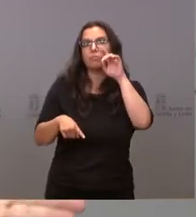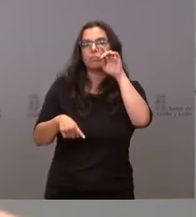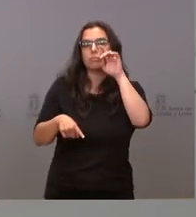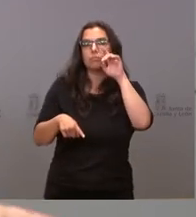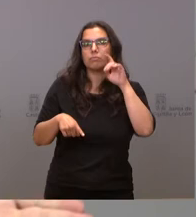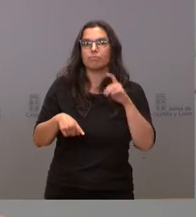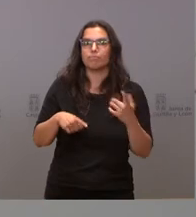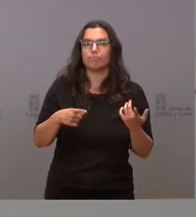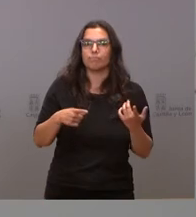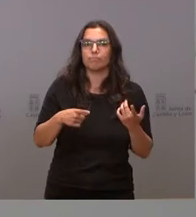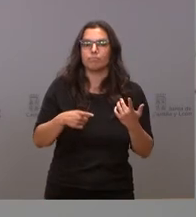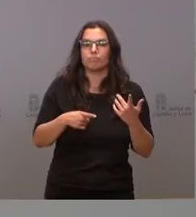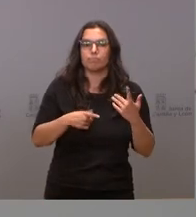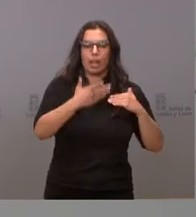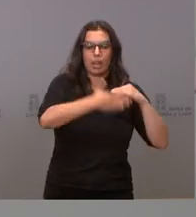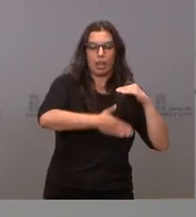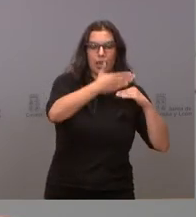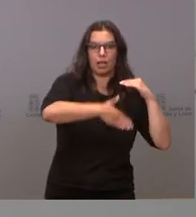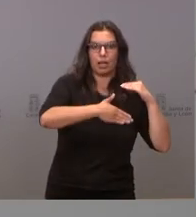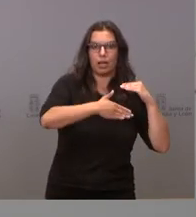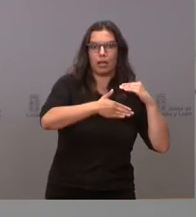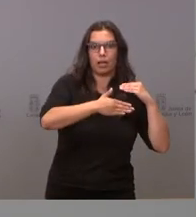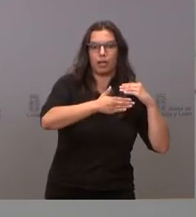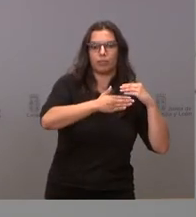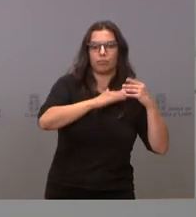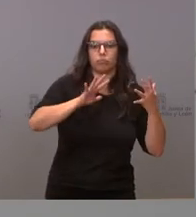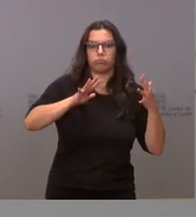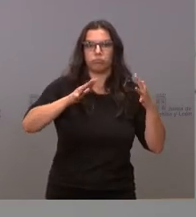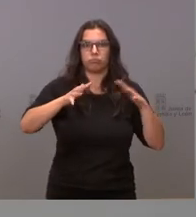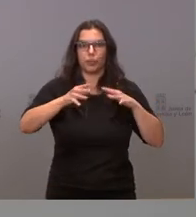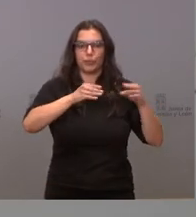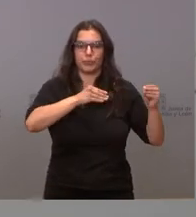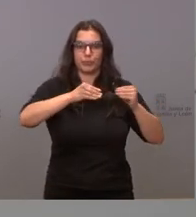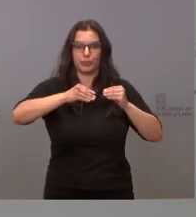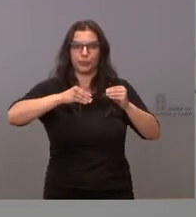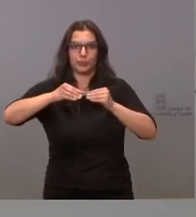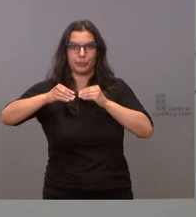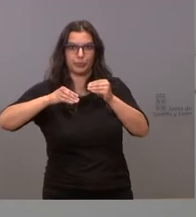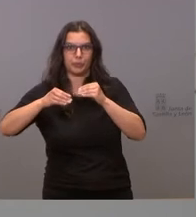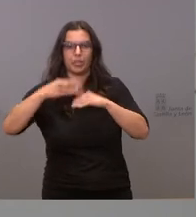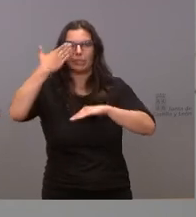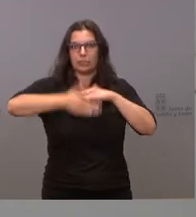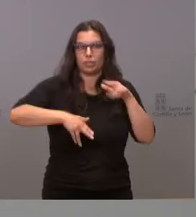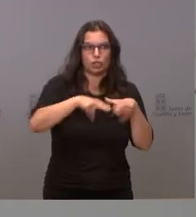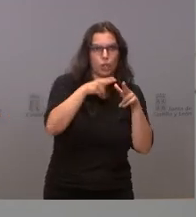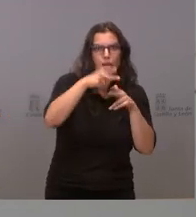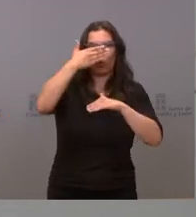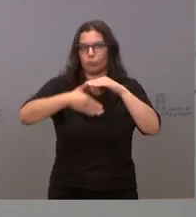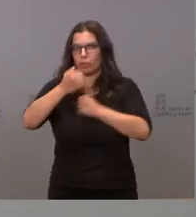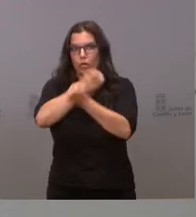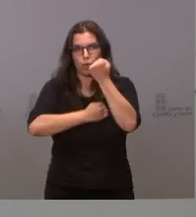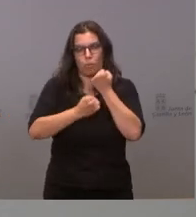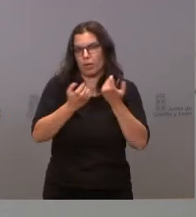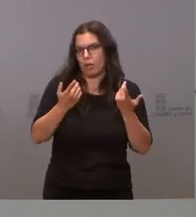aliviando aliviando las restricciones sociales y económicas en nuestra comunidad autónoma.